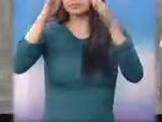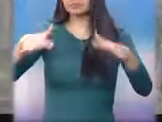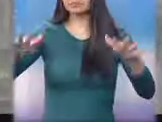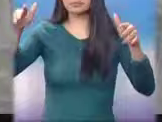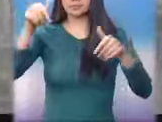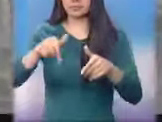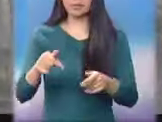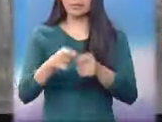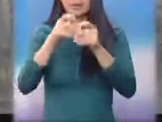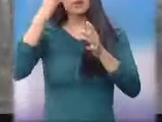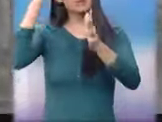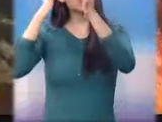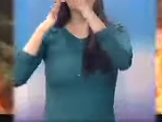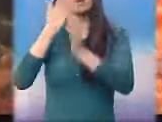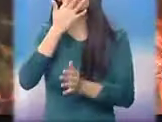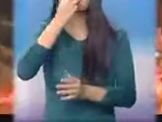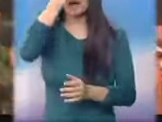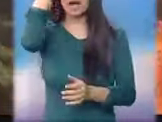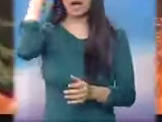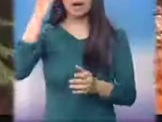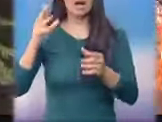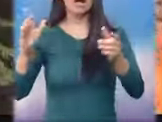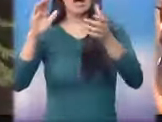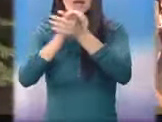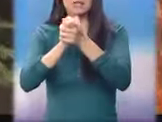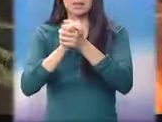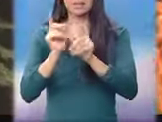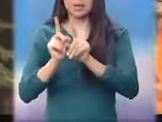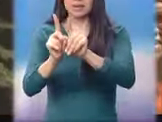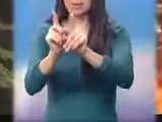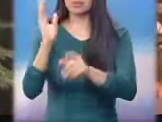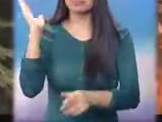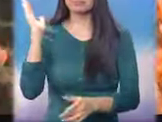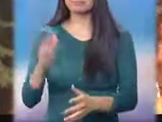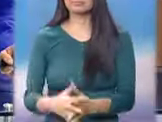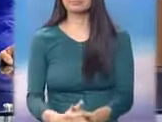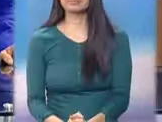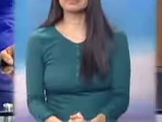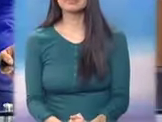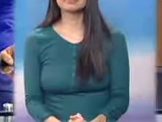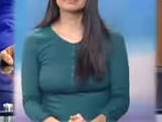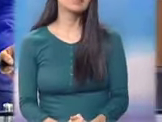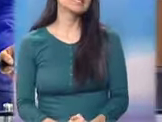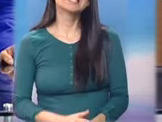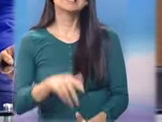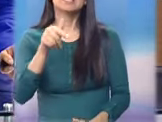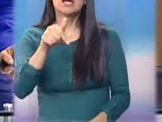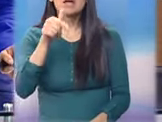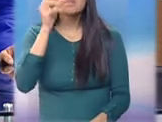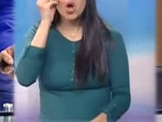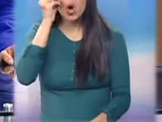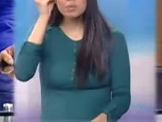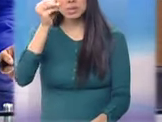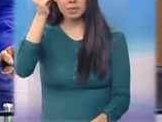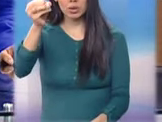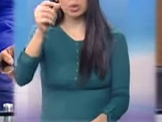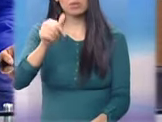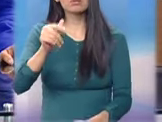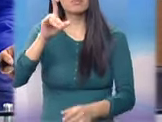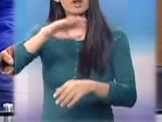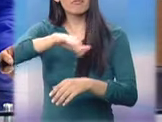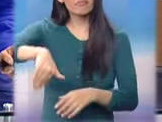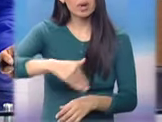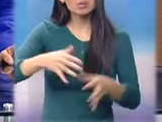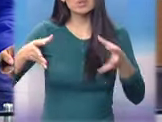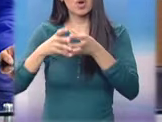plazas de la antigua ciudad precolombina. Por una Guatemala en paz, Diego Silva y Daniel Ramírez. Y el Observatorio de Pueblos Indígenas y la Red